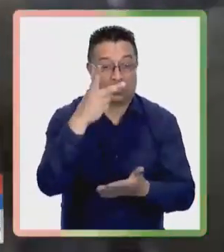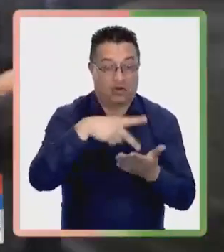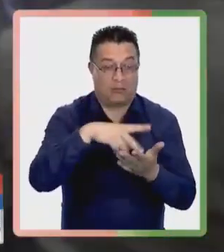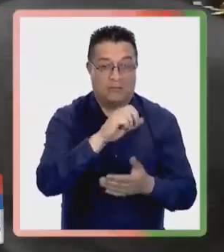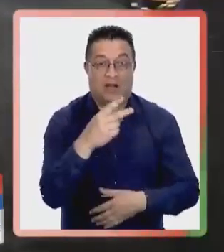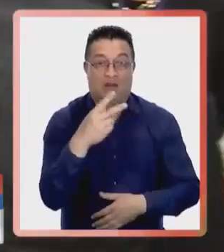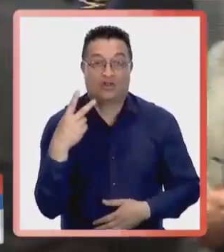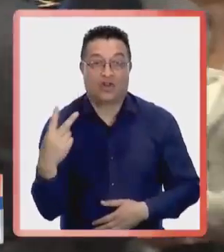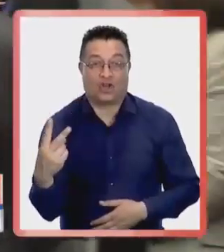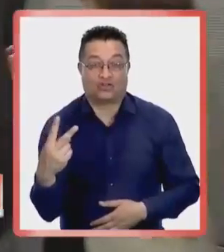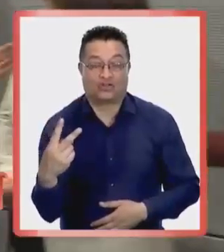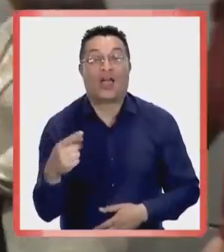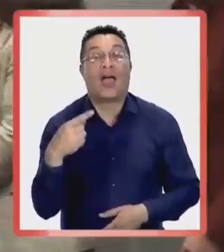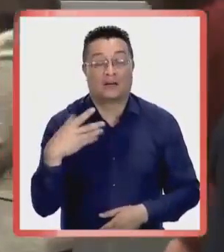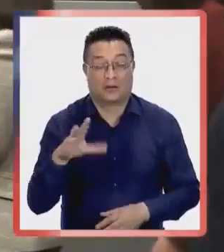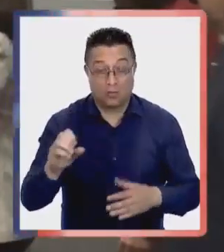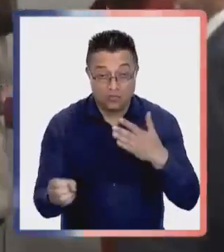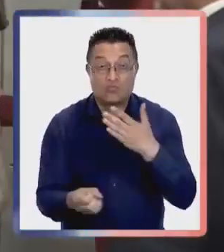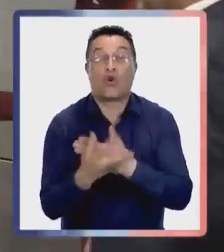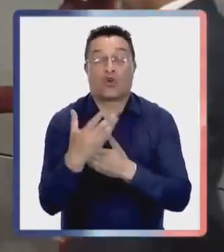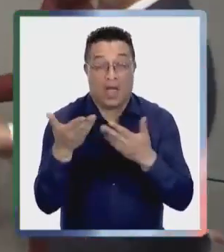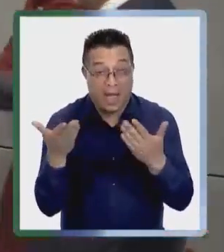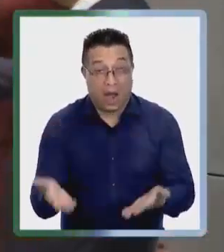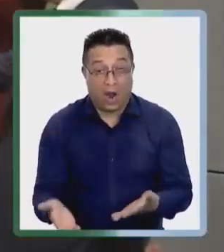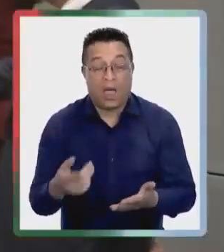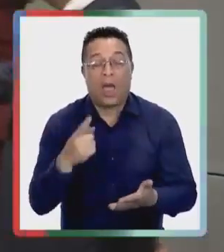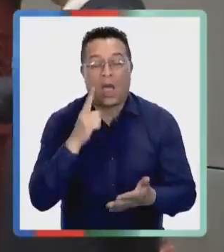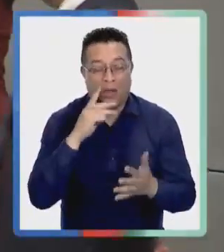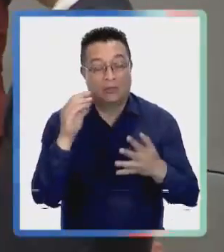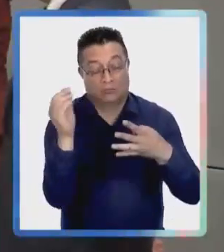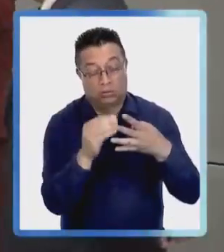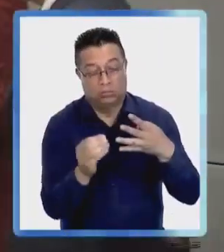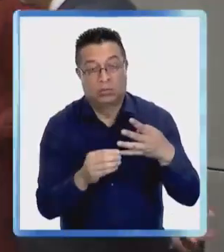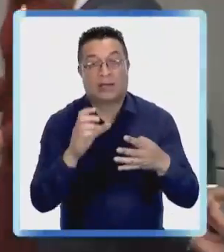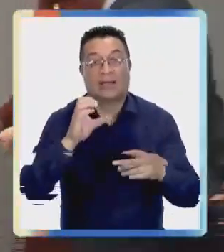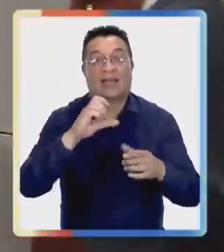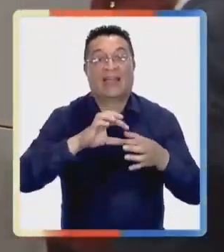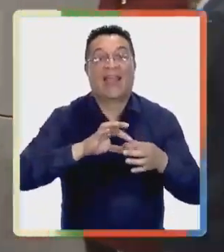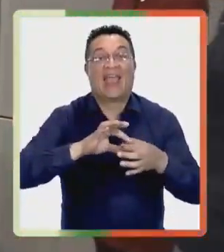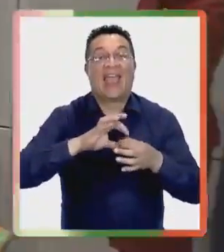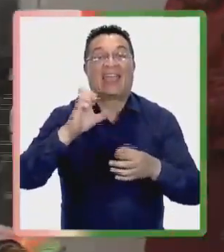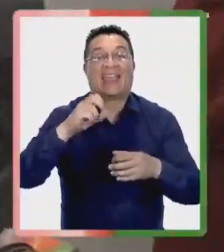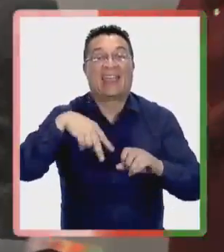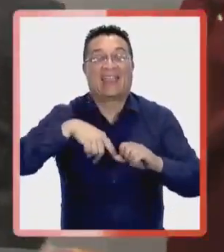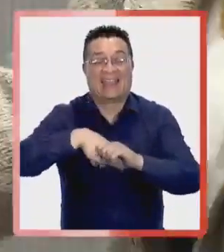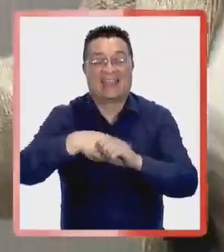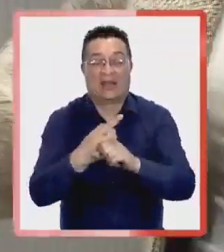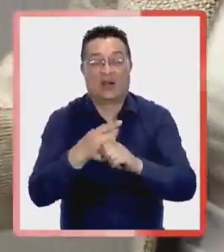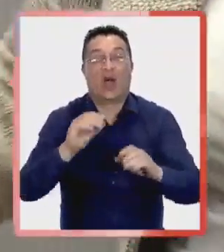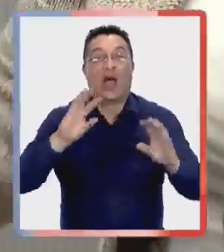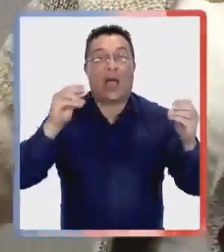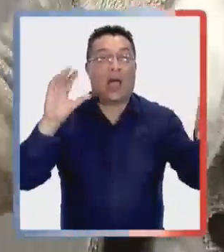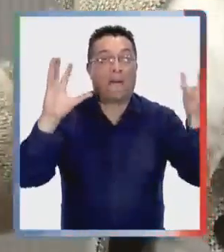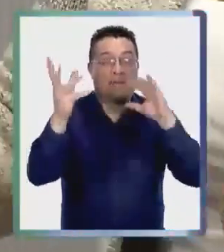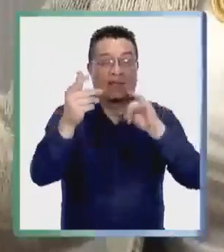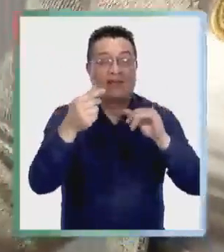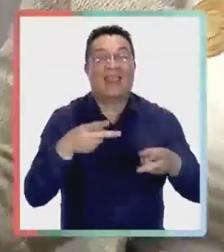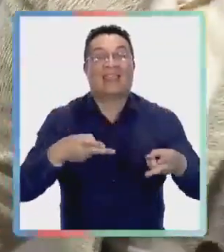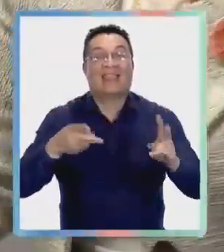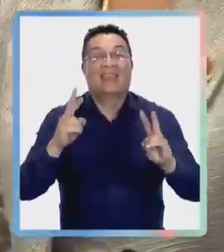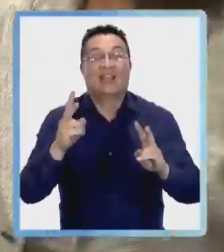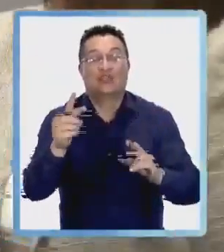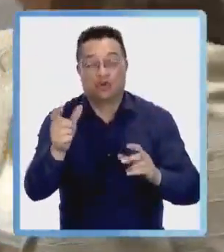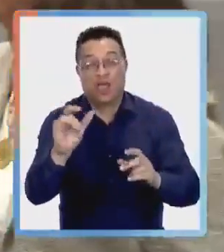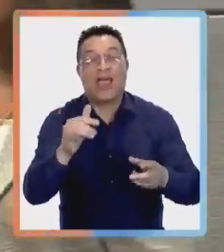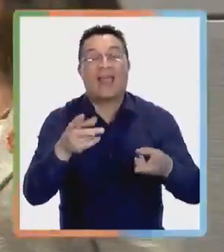productos que Chile exporta a Europa. El acuerdo está vigente desde el año 2002 y con esta modernización incluyó también capítulos